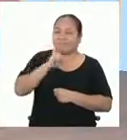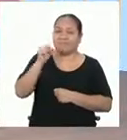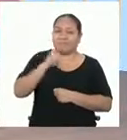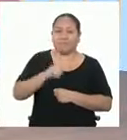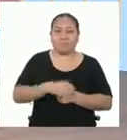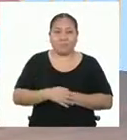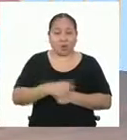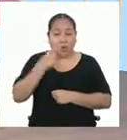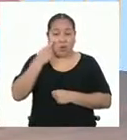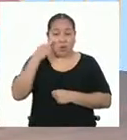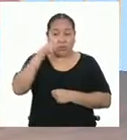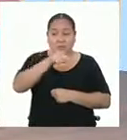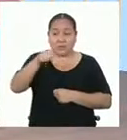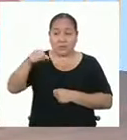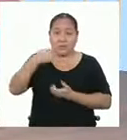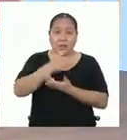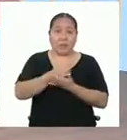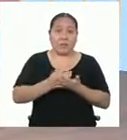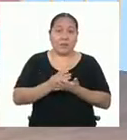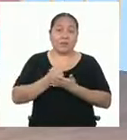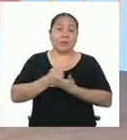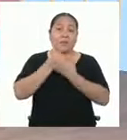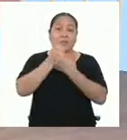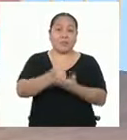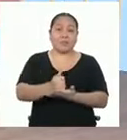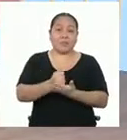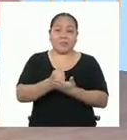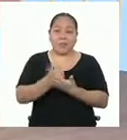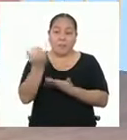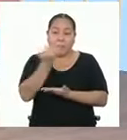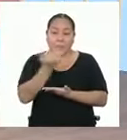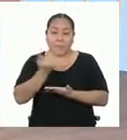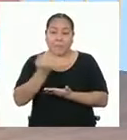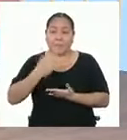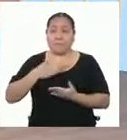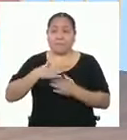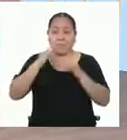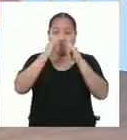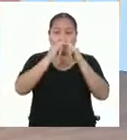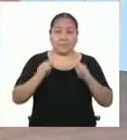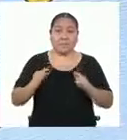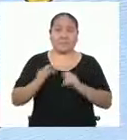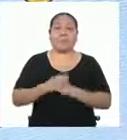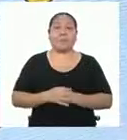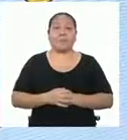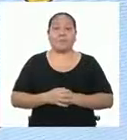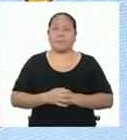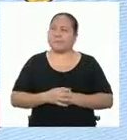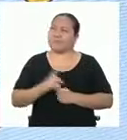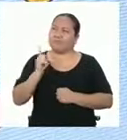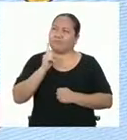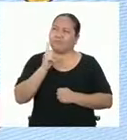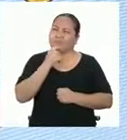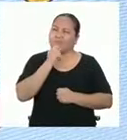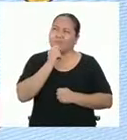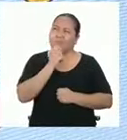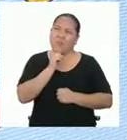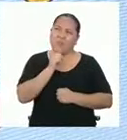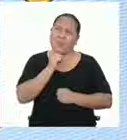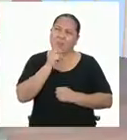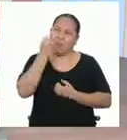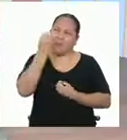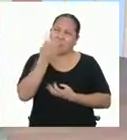sí. Conocer estos elementos me servirá para el diseño de mi carpa. Aunque no es suficiente, creo.